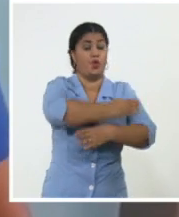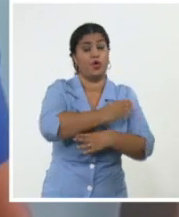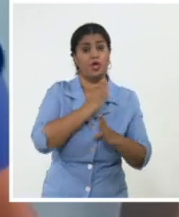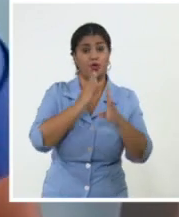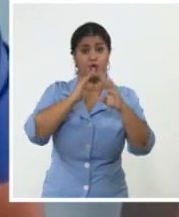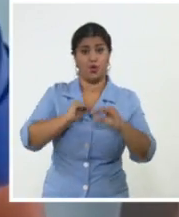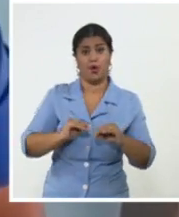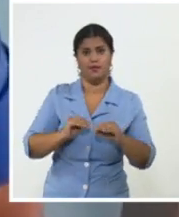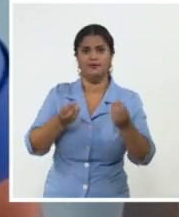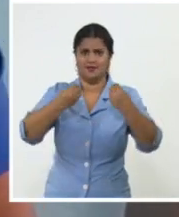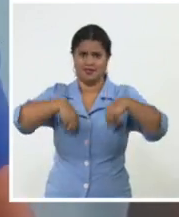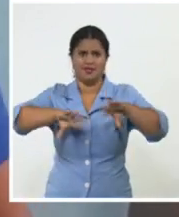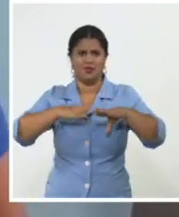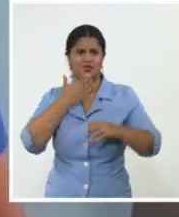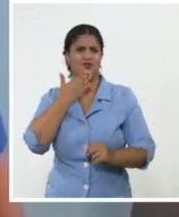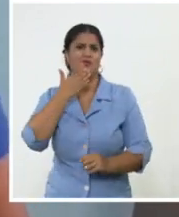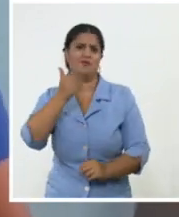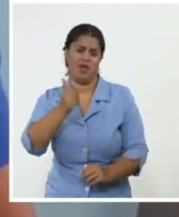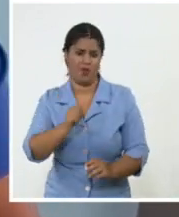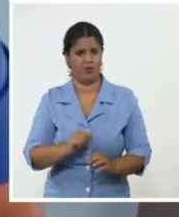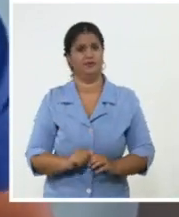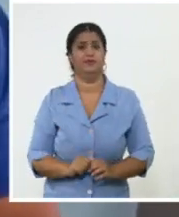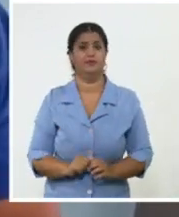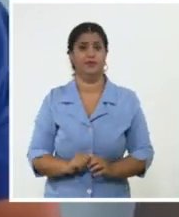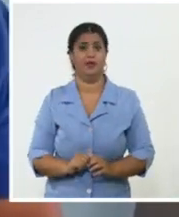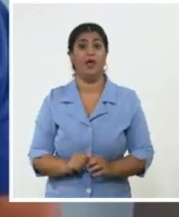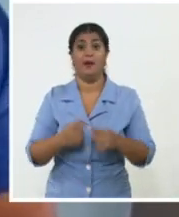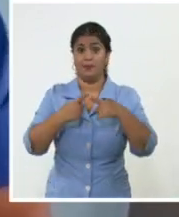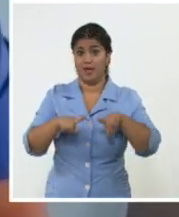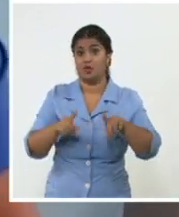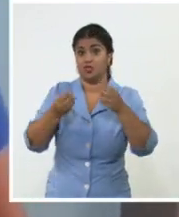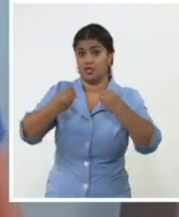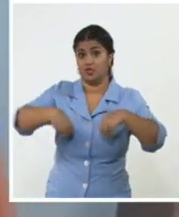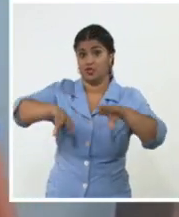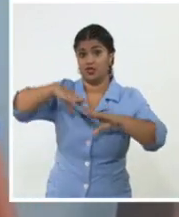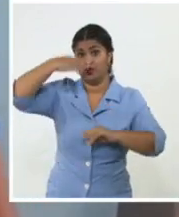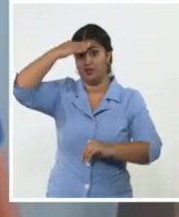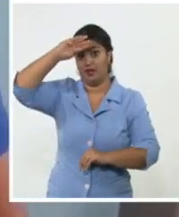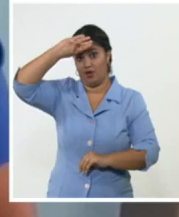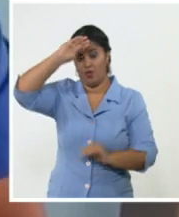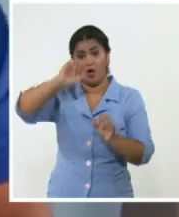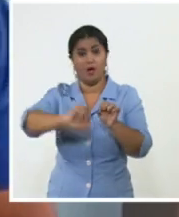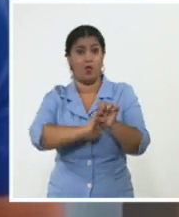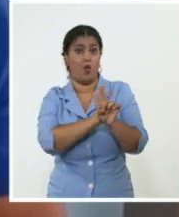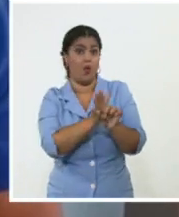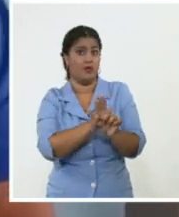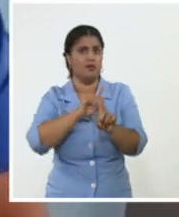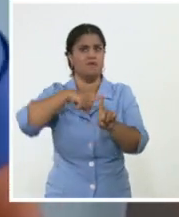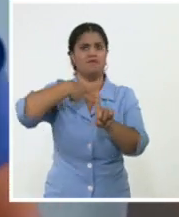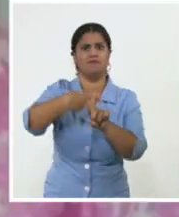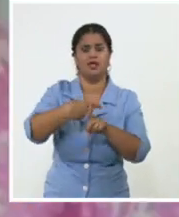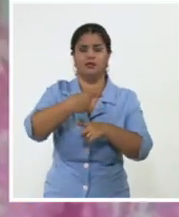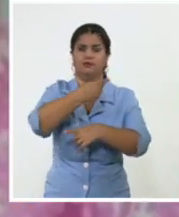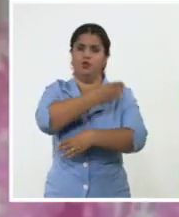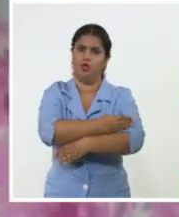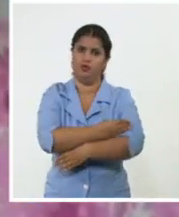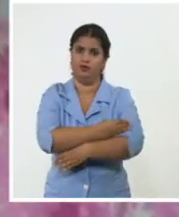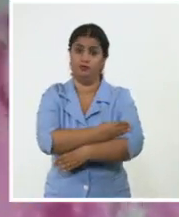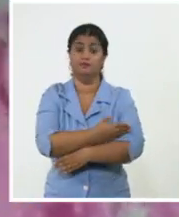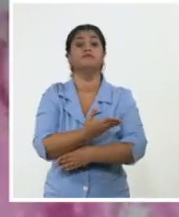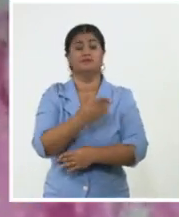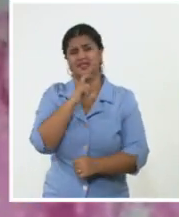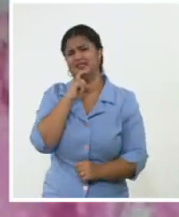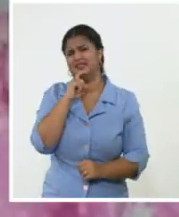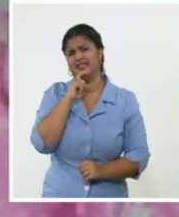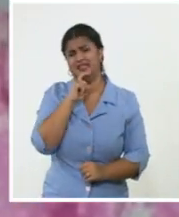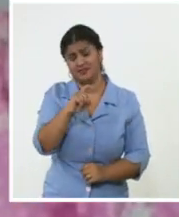por ayuda de ellos mismos, por tratar de ahogar el gobierno cubano, pero lo que no saben es que también están ahogando la familia cubana. Si me preguntas